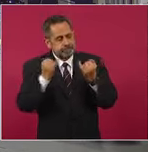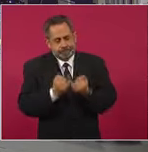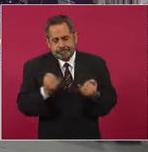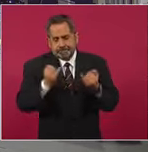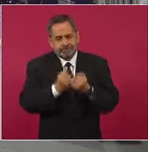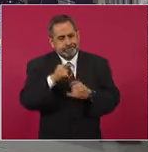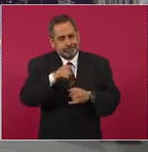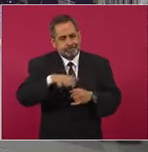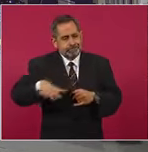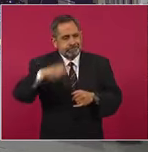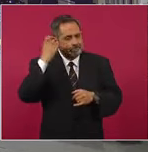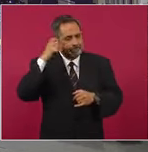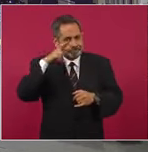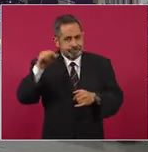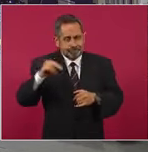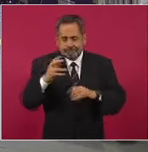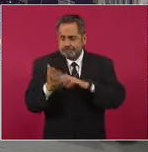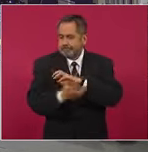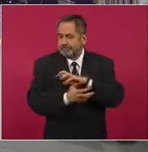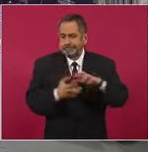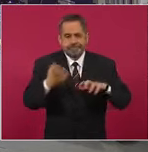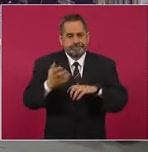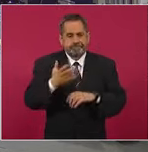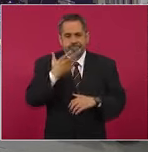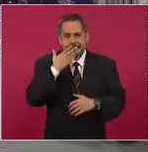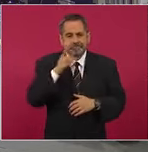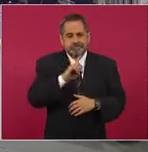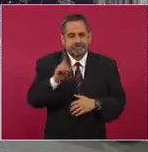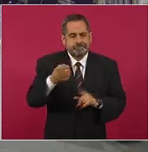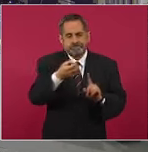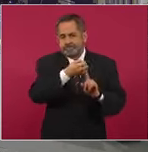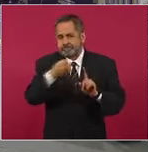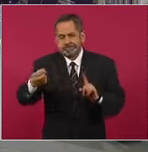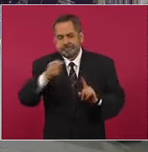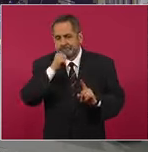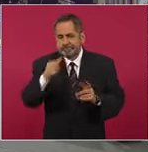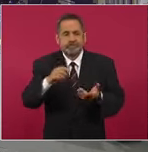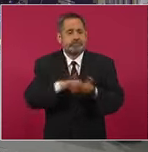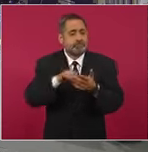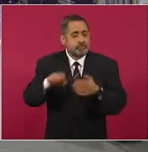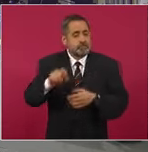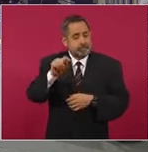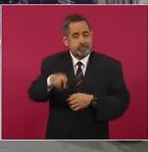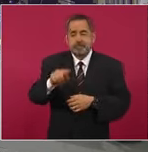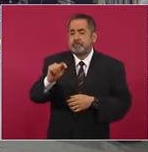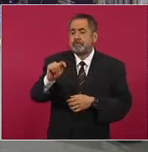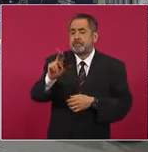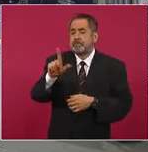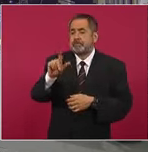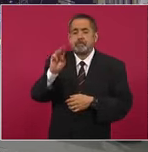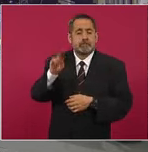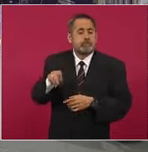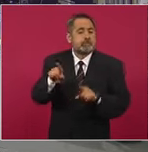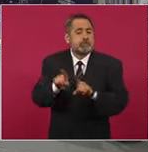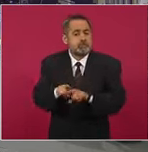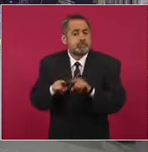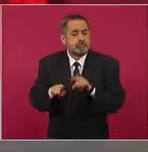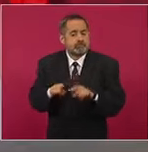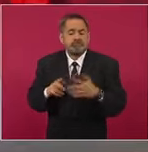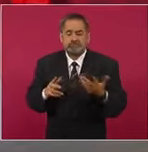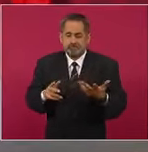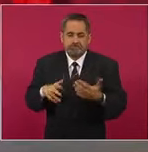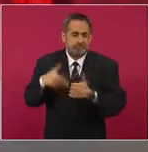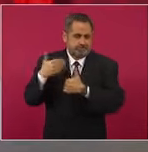ahí un desorden, Tulum por eso también se va